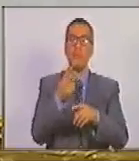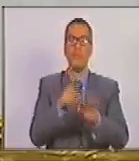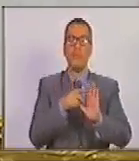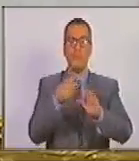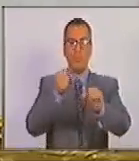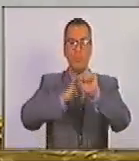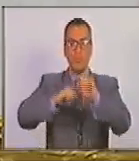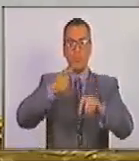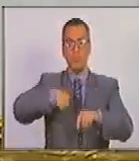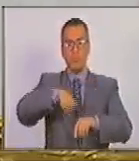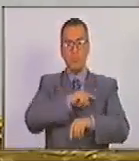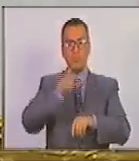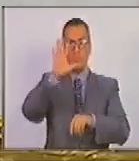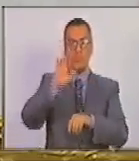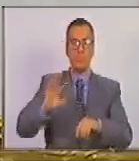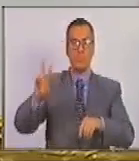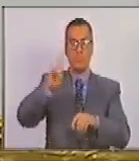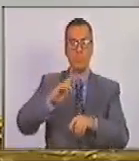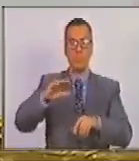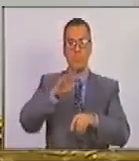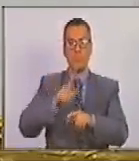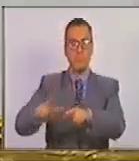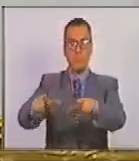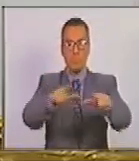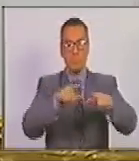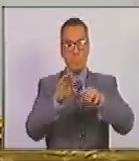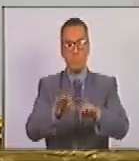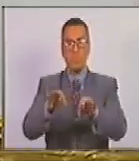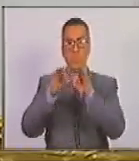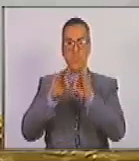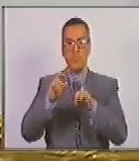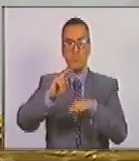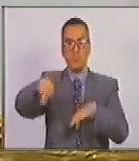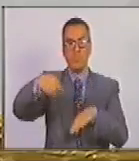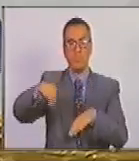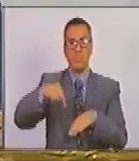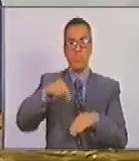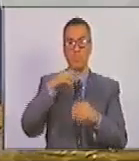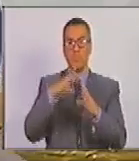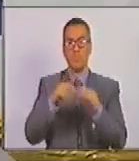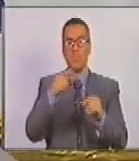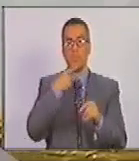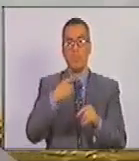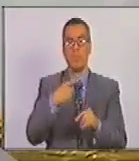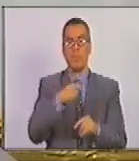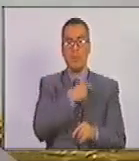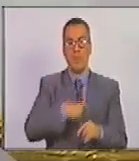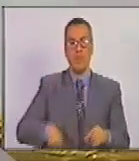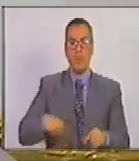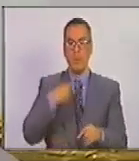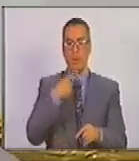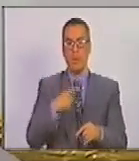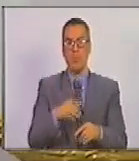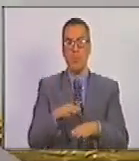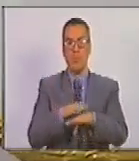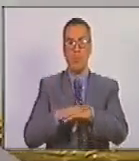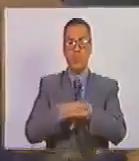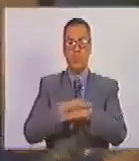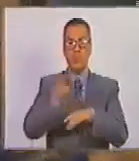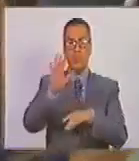en defensa de nuestra patria de la soberanía y de los intereses nacionales es todo señor presidente perdón